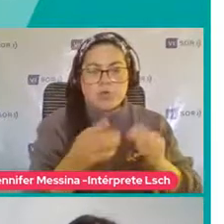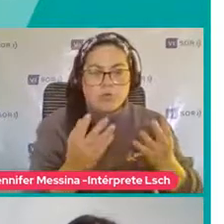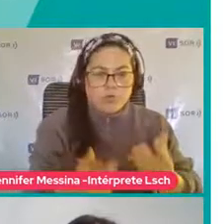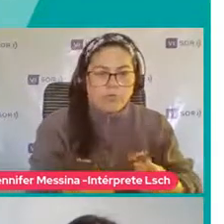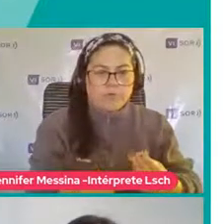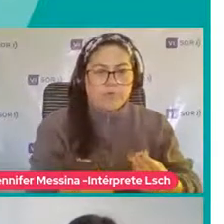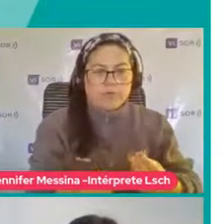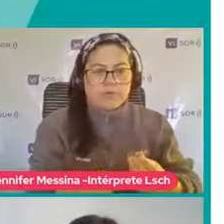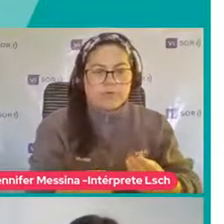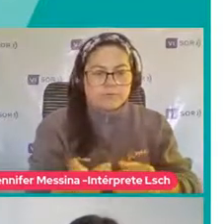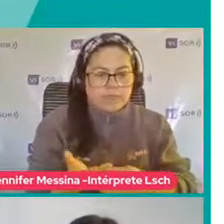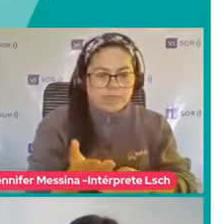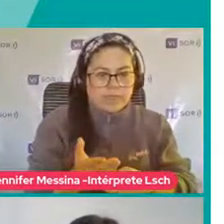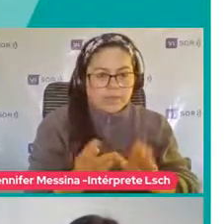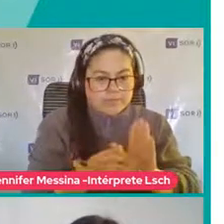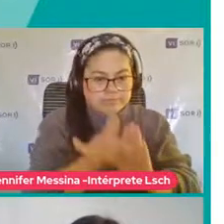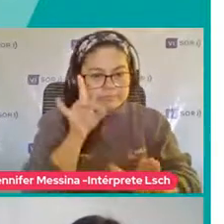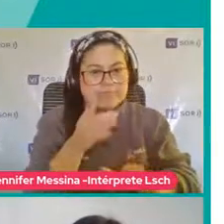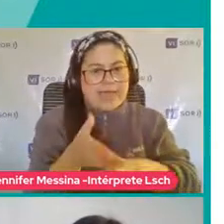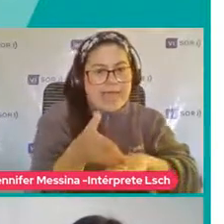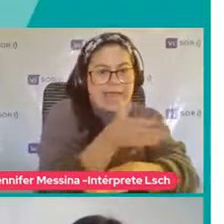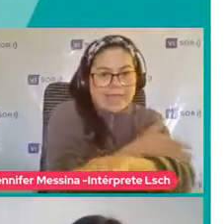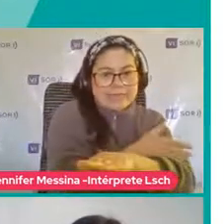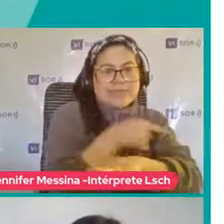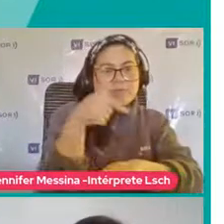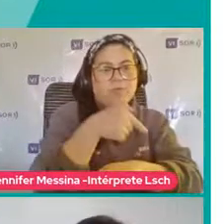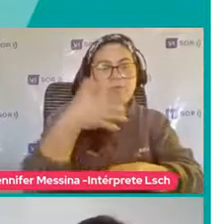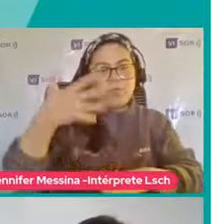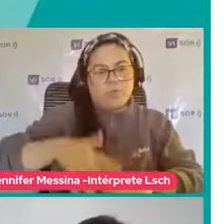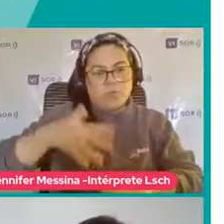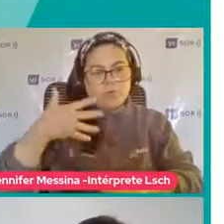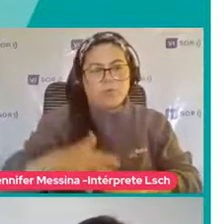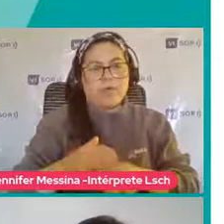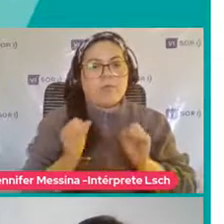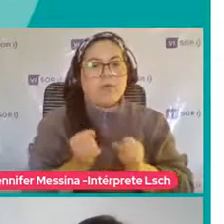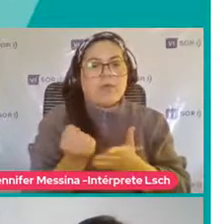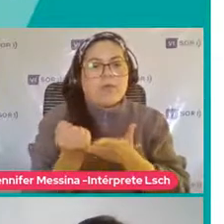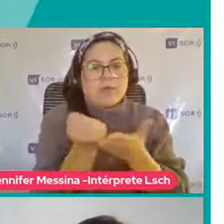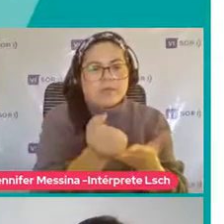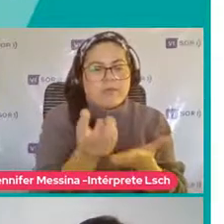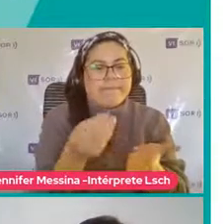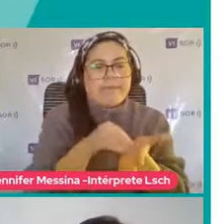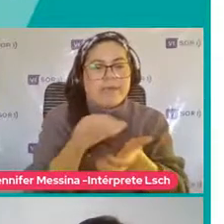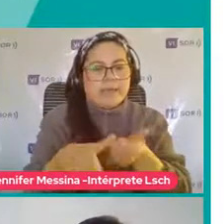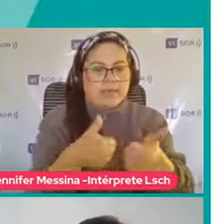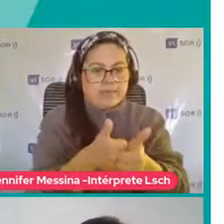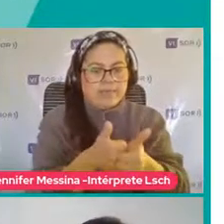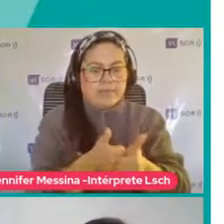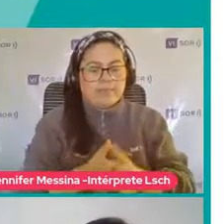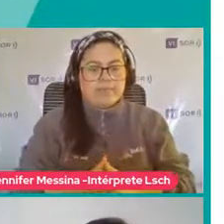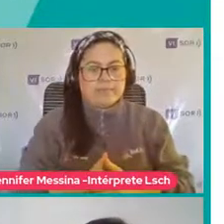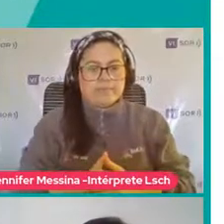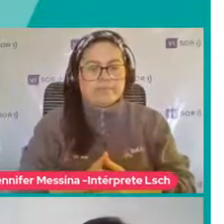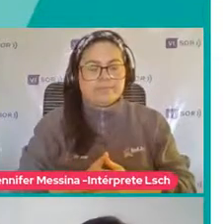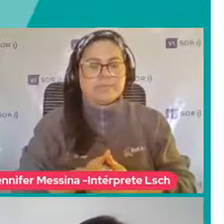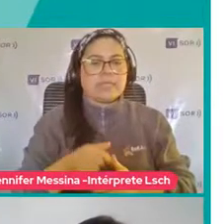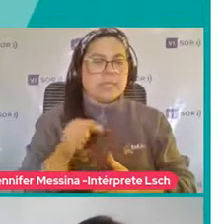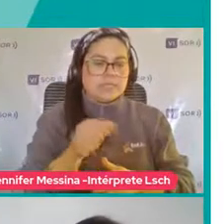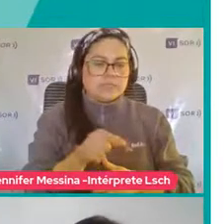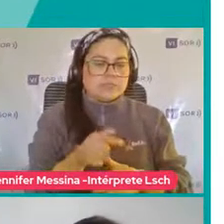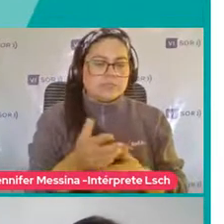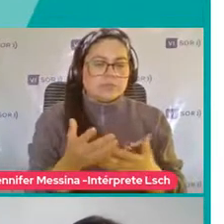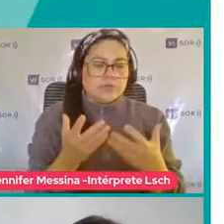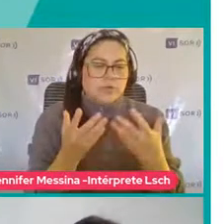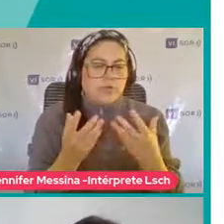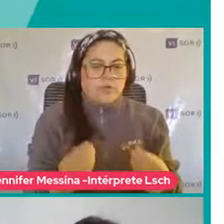Sean diagnosticados Con este diagnóstico Pueden tener Mayores apoyos Desde temprana edad Y eso implica Obviamente Un